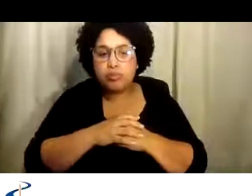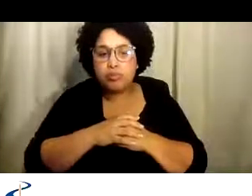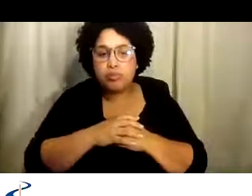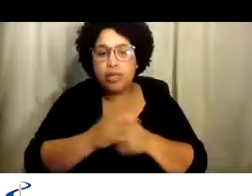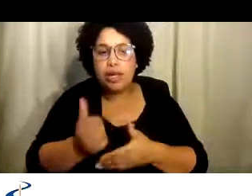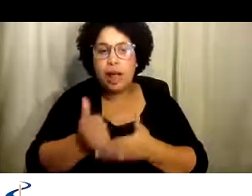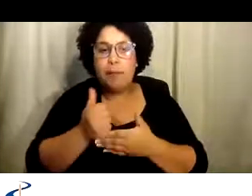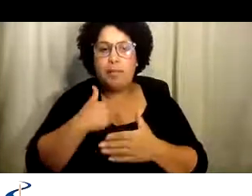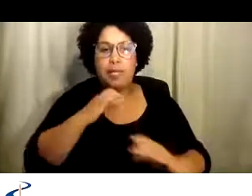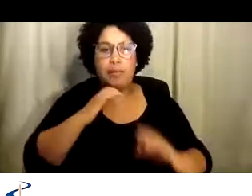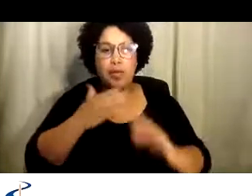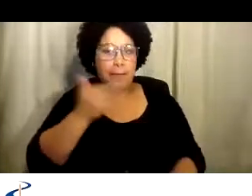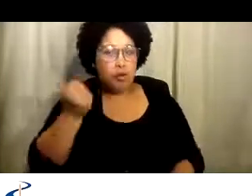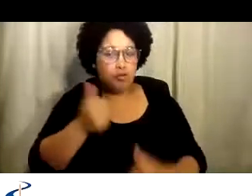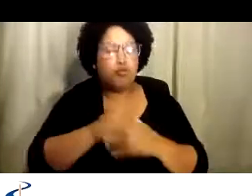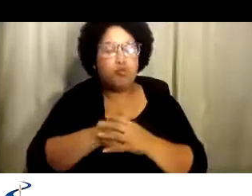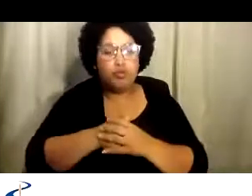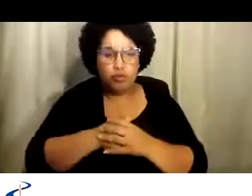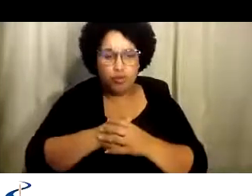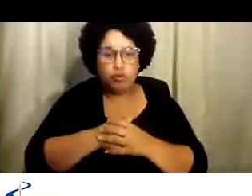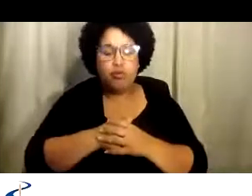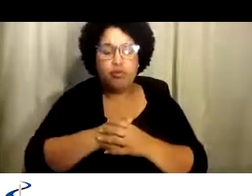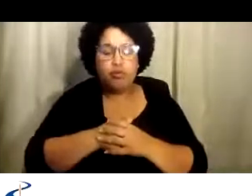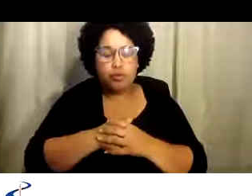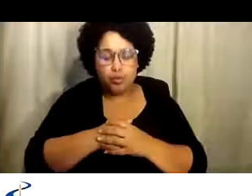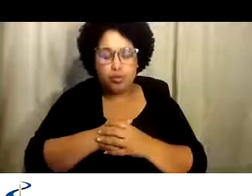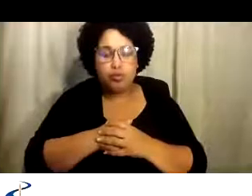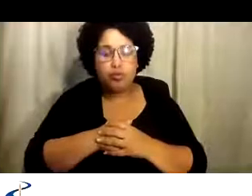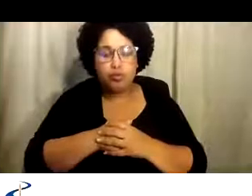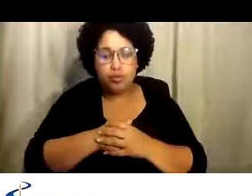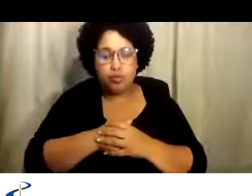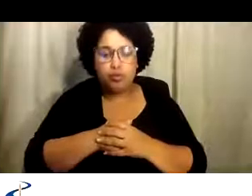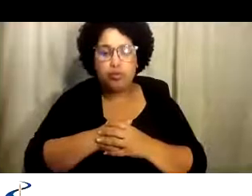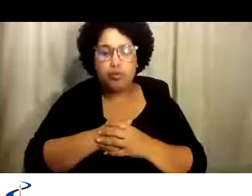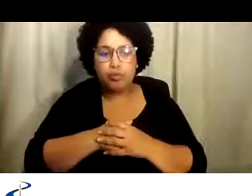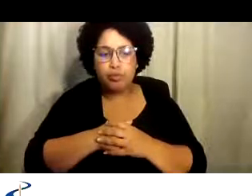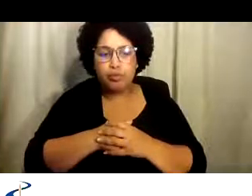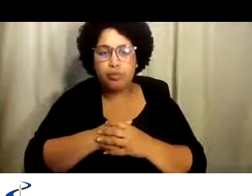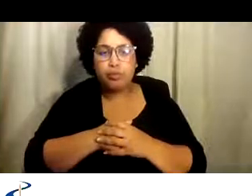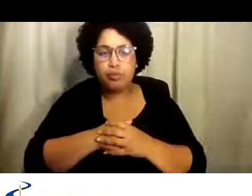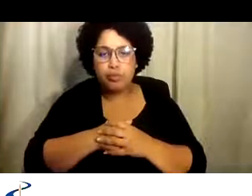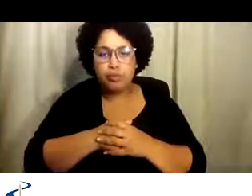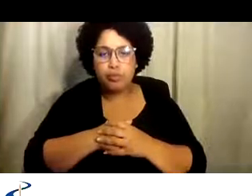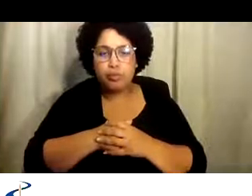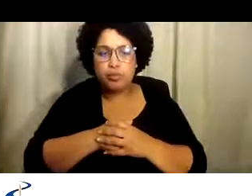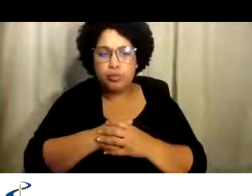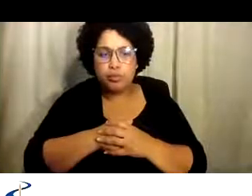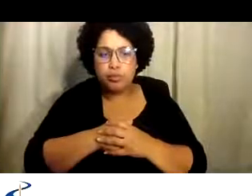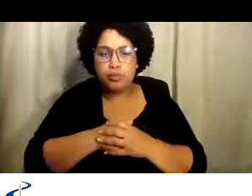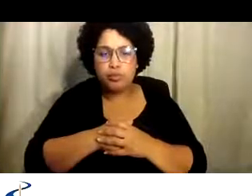Bueno, me ayudó a comunicarme mejor. Y